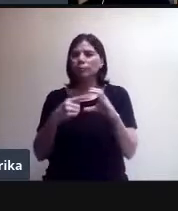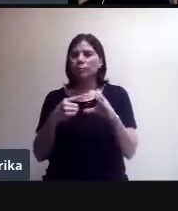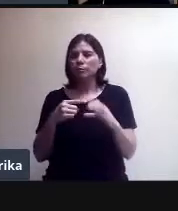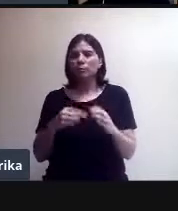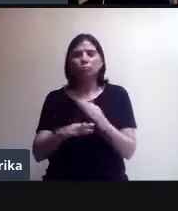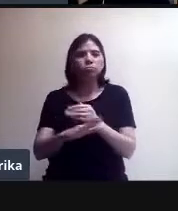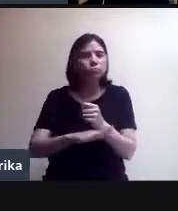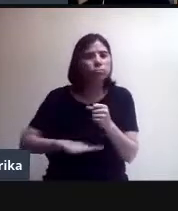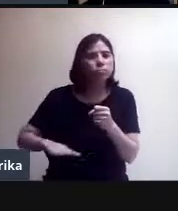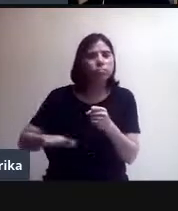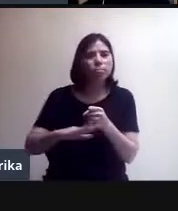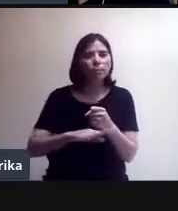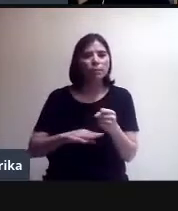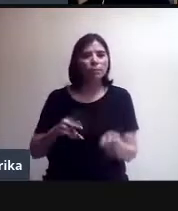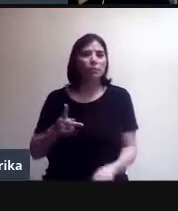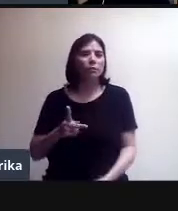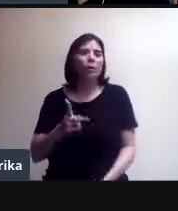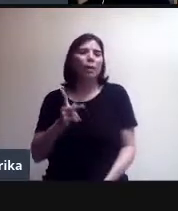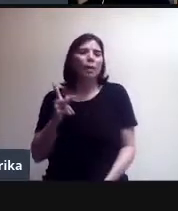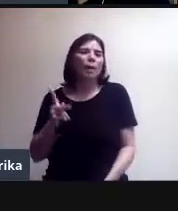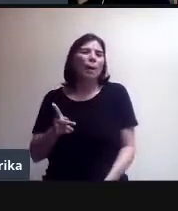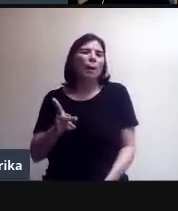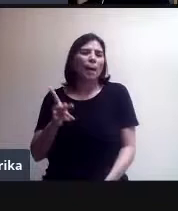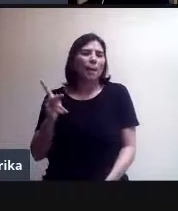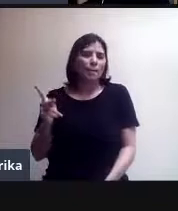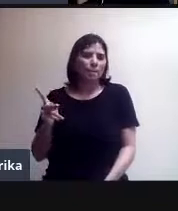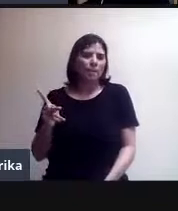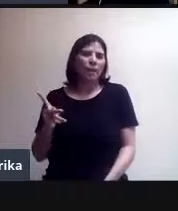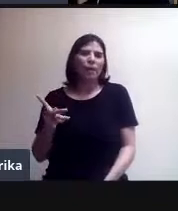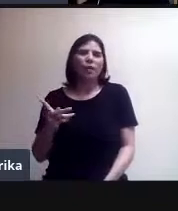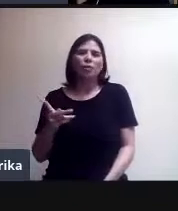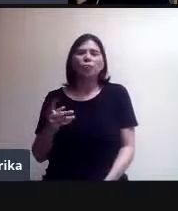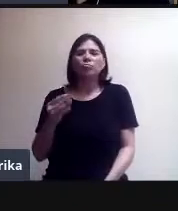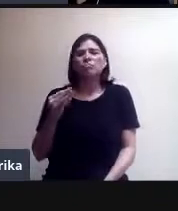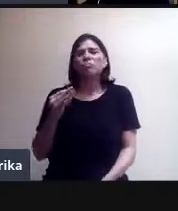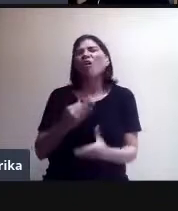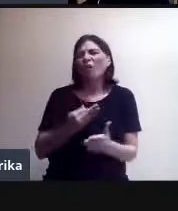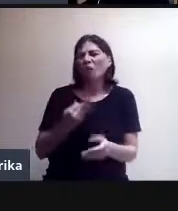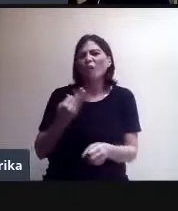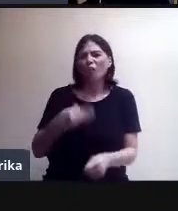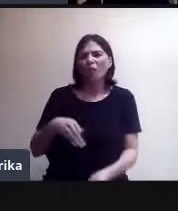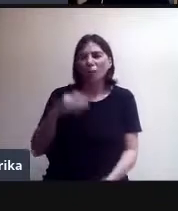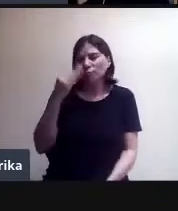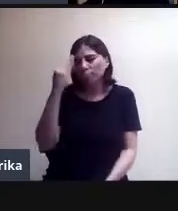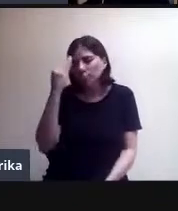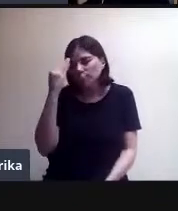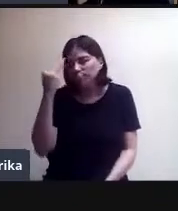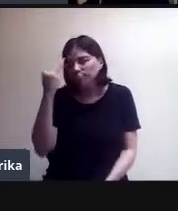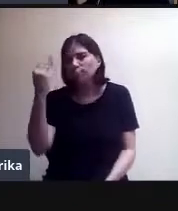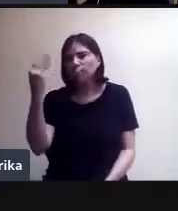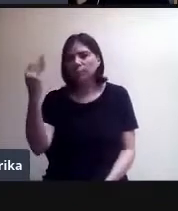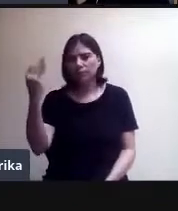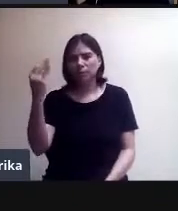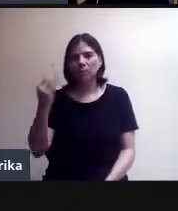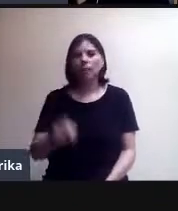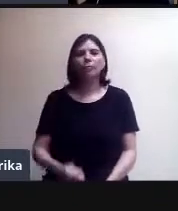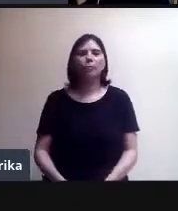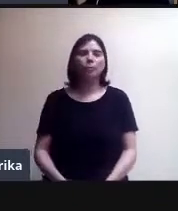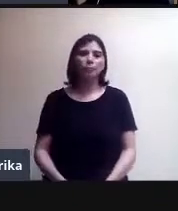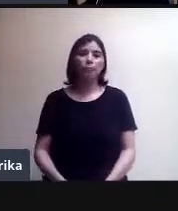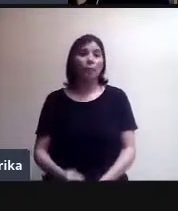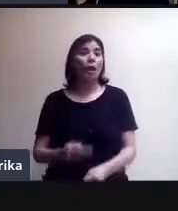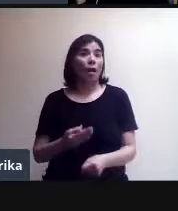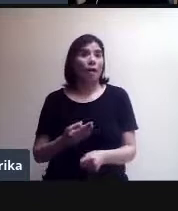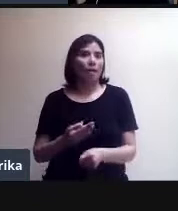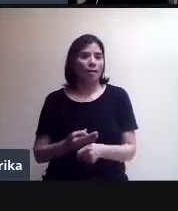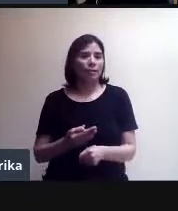Pero, bueno, creo que va a pasar todavía algún tiempo y, pues, por lo pronto hay que aprovechar